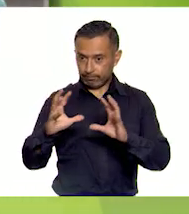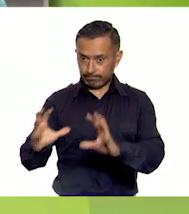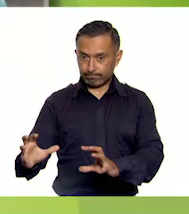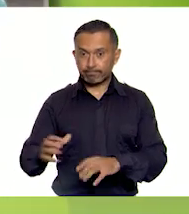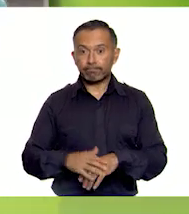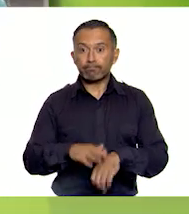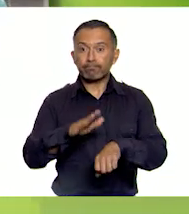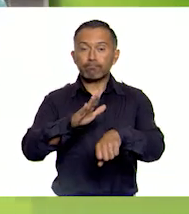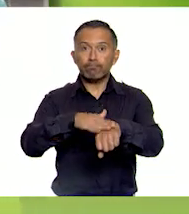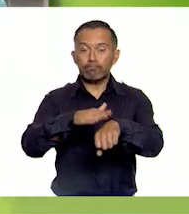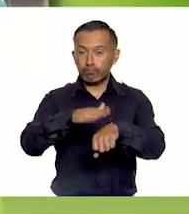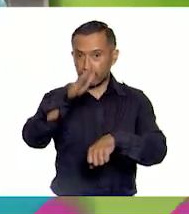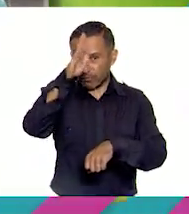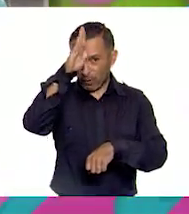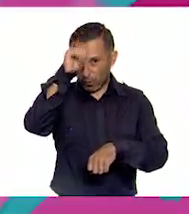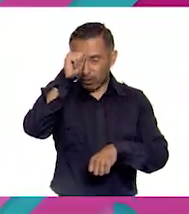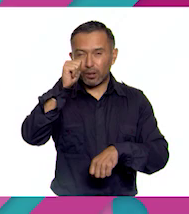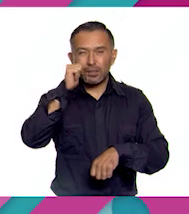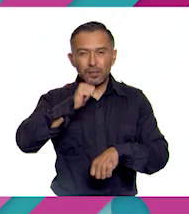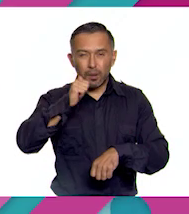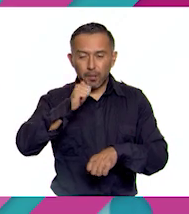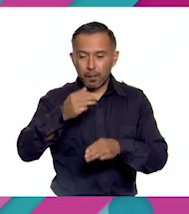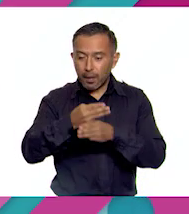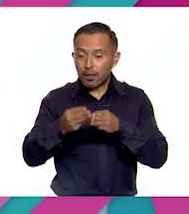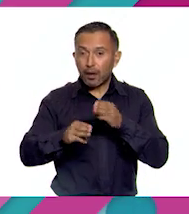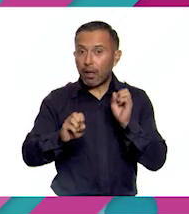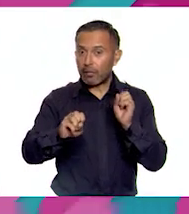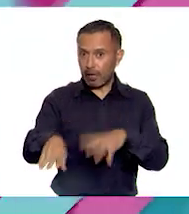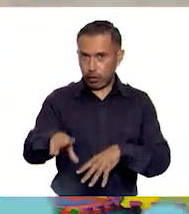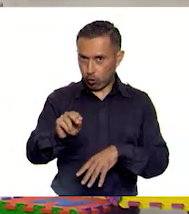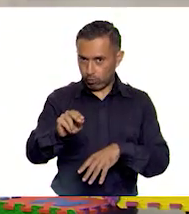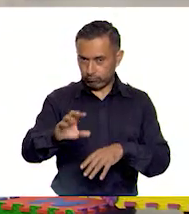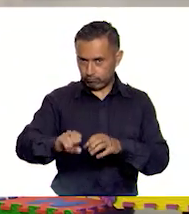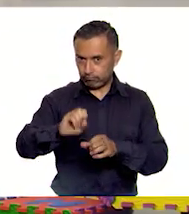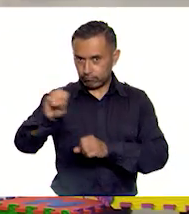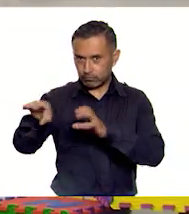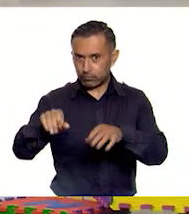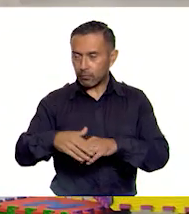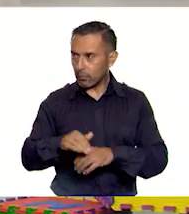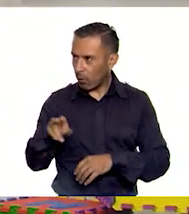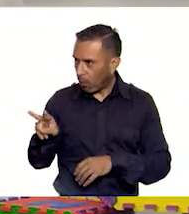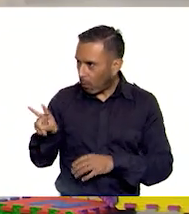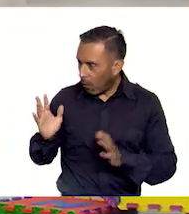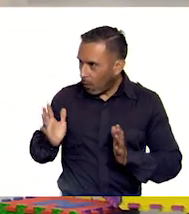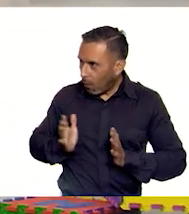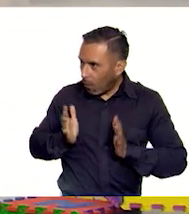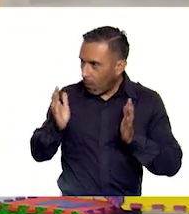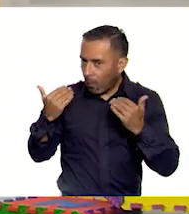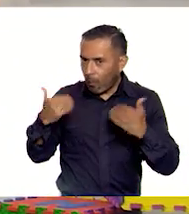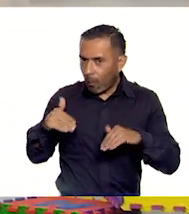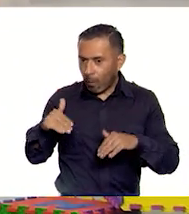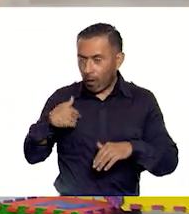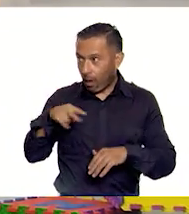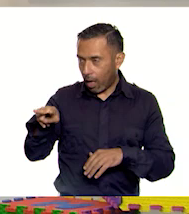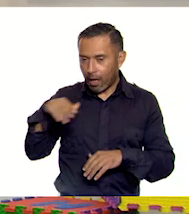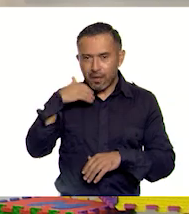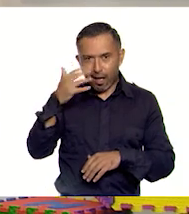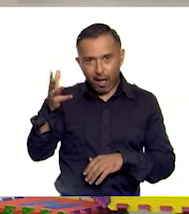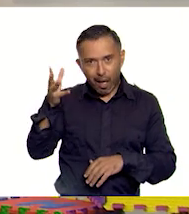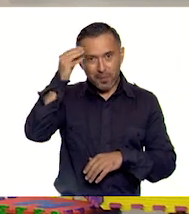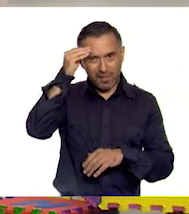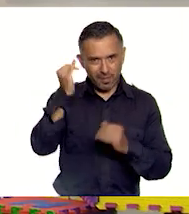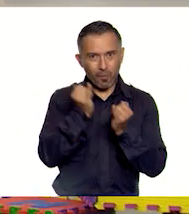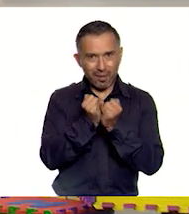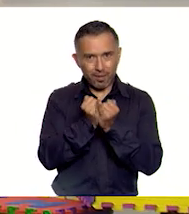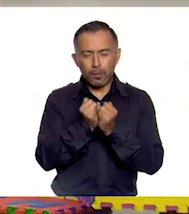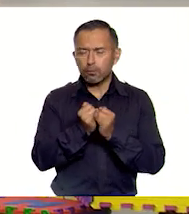Recuerda, siempre recoge tu material. No, bueno, ahora sí me quedé sorprendida. Yo también lo quiero intentar. Maestro, dime